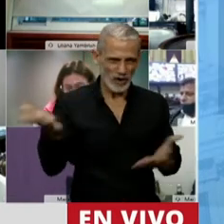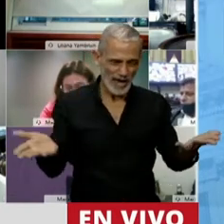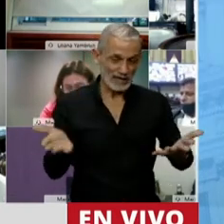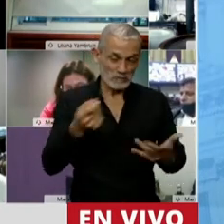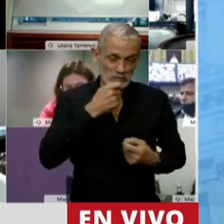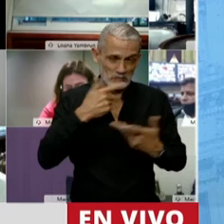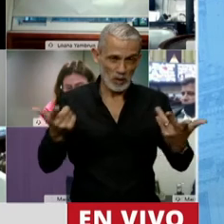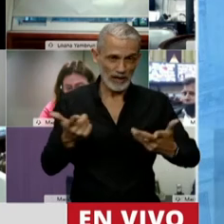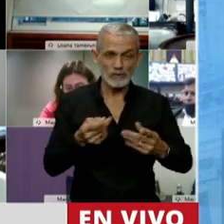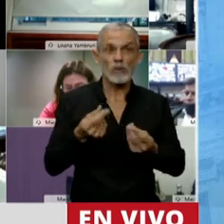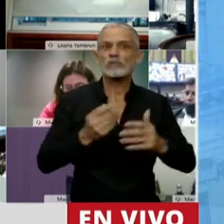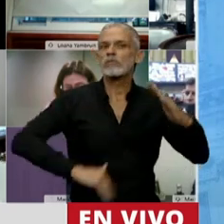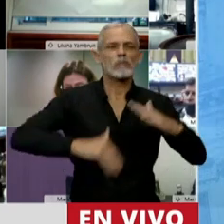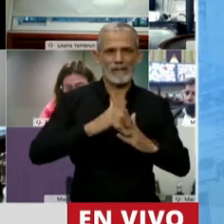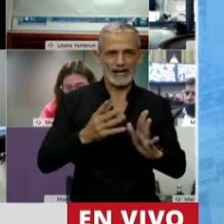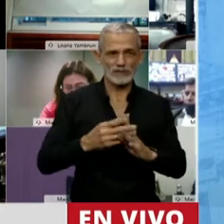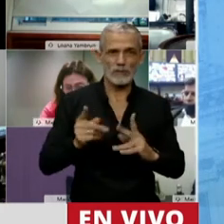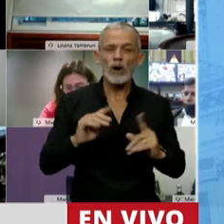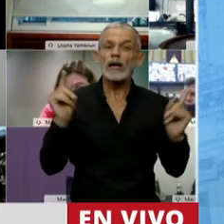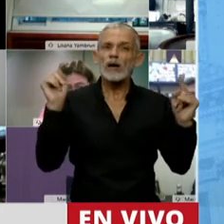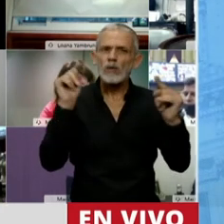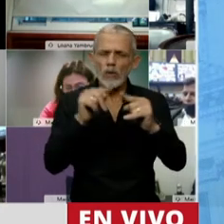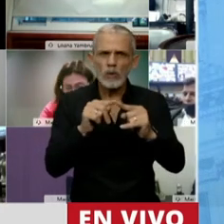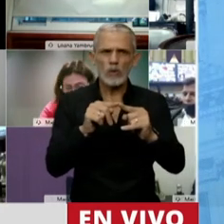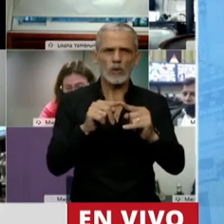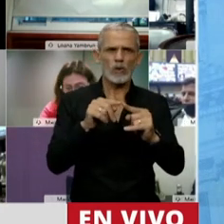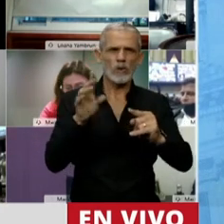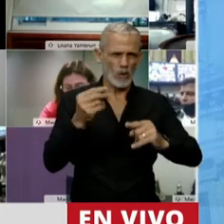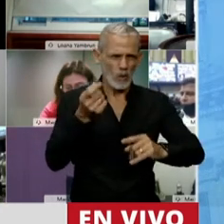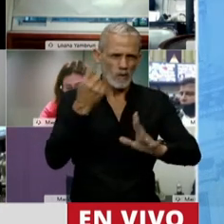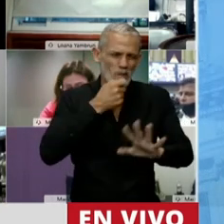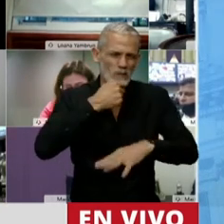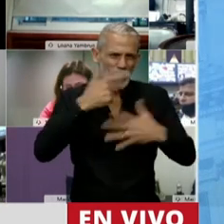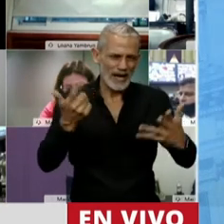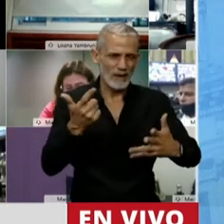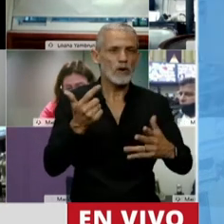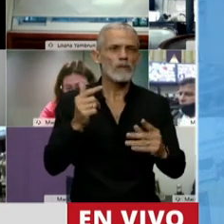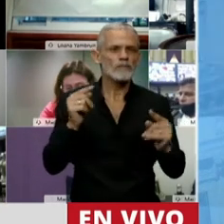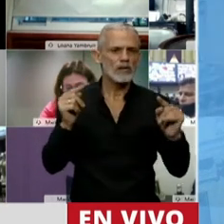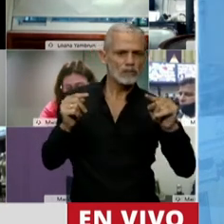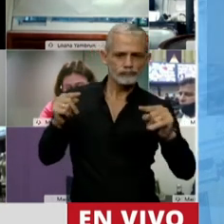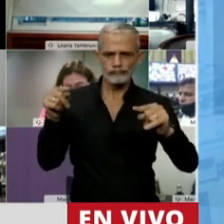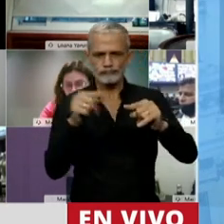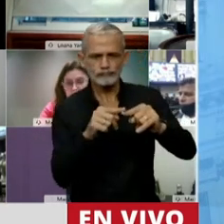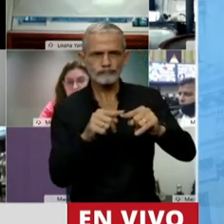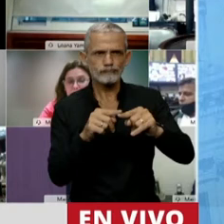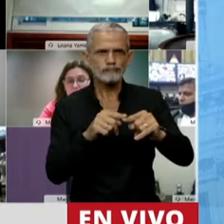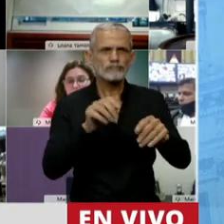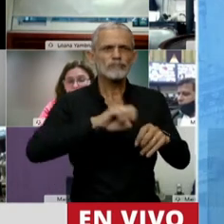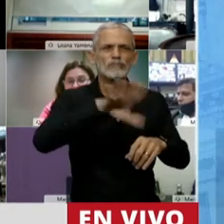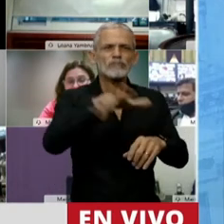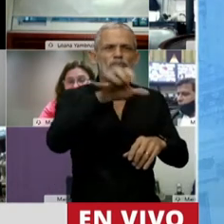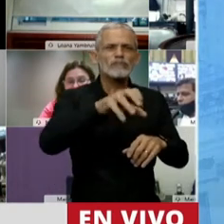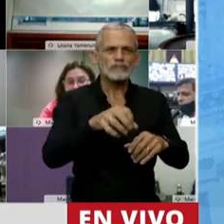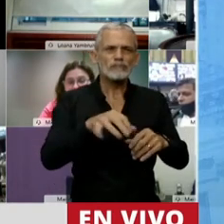máximo. Y la convergencia, con eso me despidió hoy un caso, de la convergencia entre producción y ambiente. voy a dar un dato